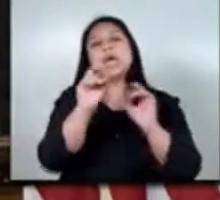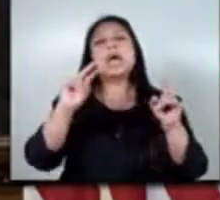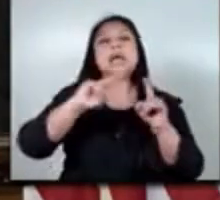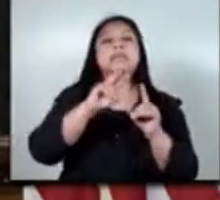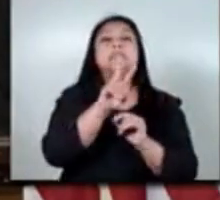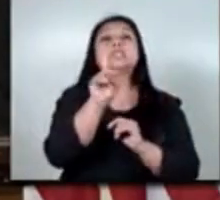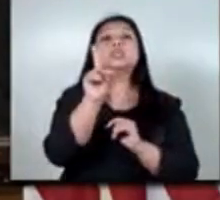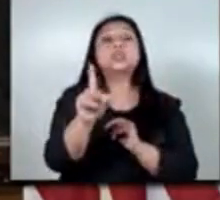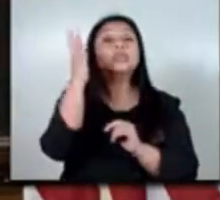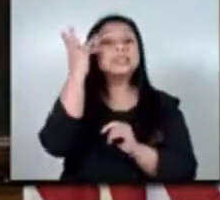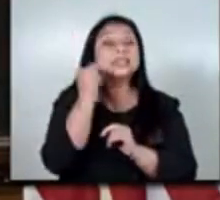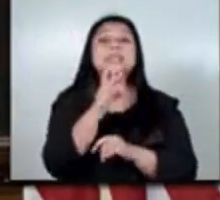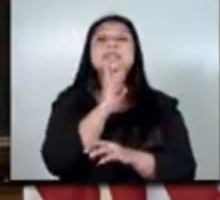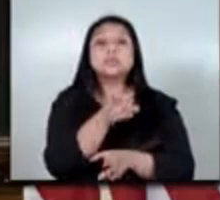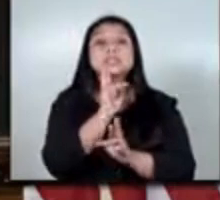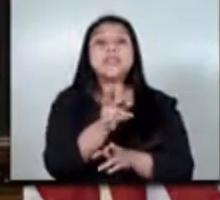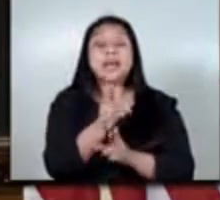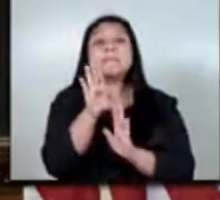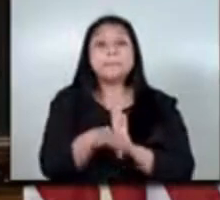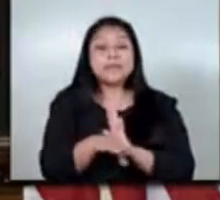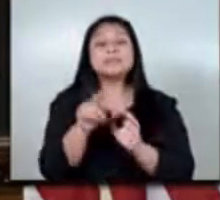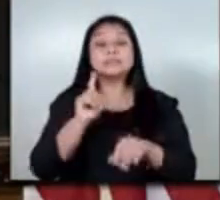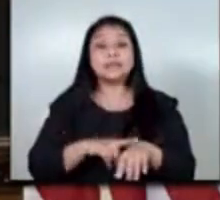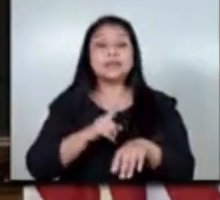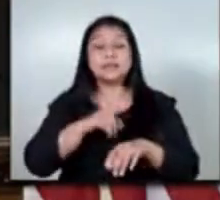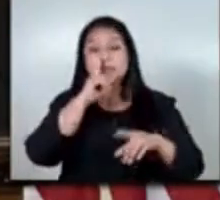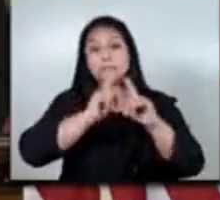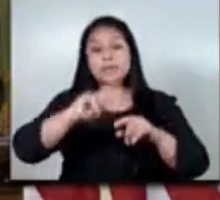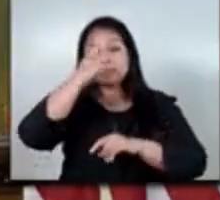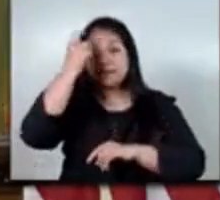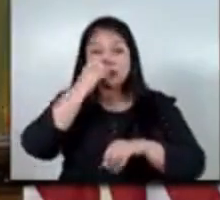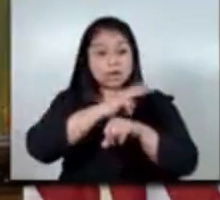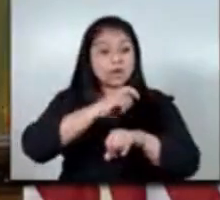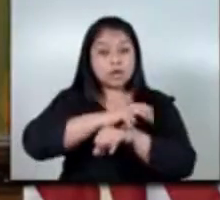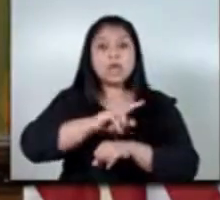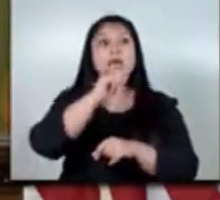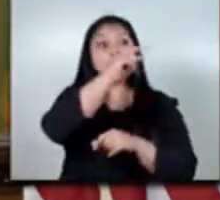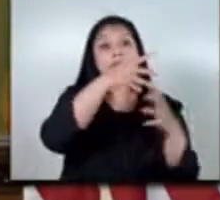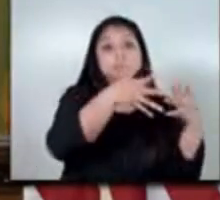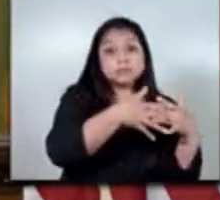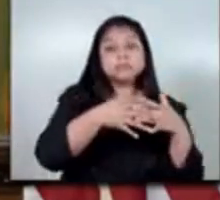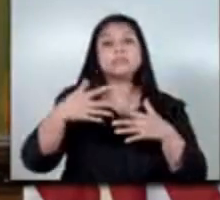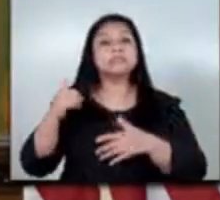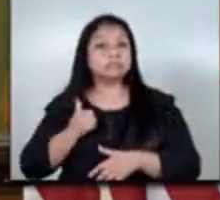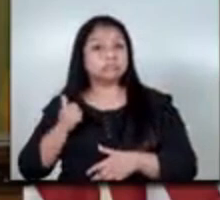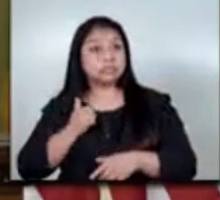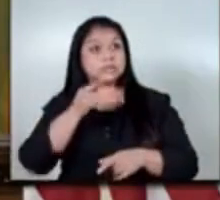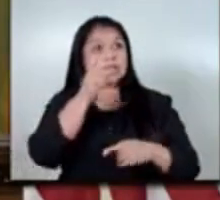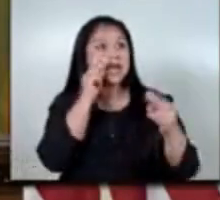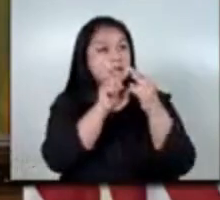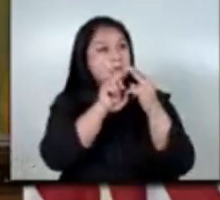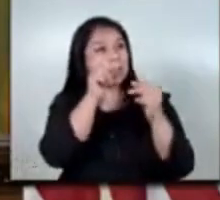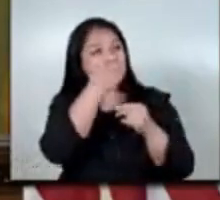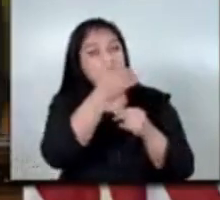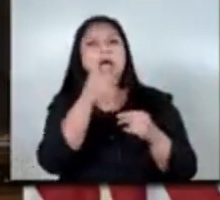de respuesta y en el caso de los trabajadores agrícolas en eeuu y en canadea conociendo cómo funciona el proceso ya podemos dar